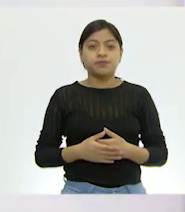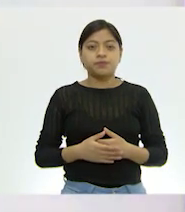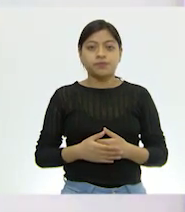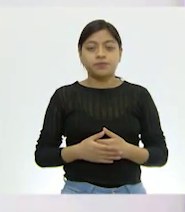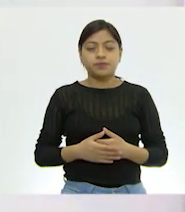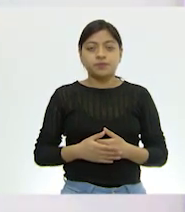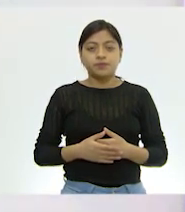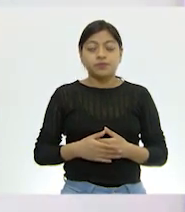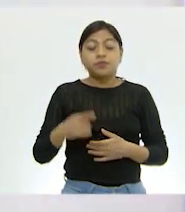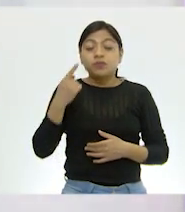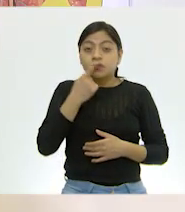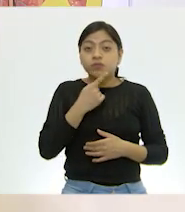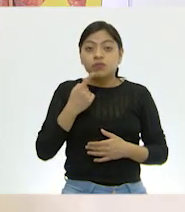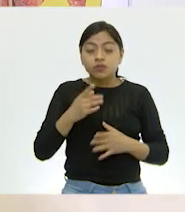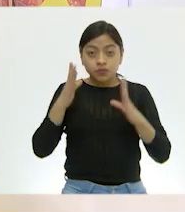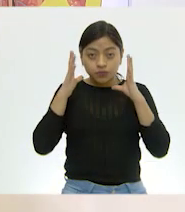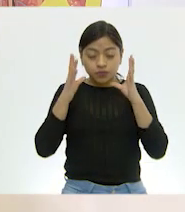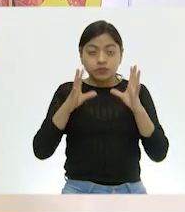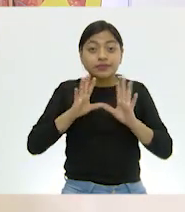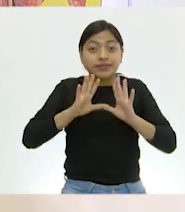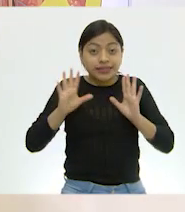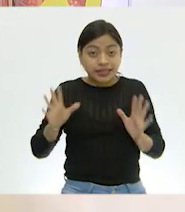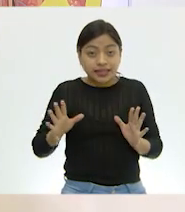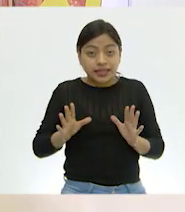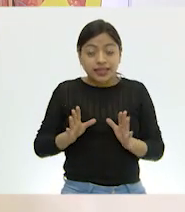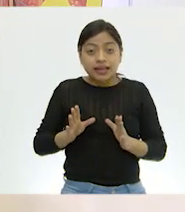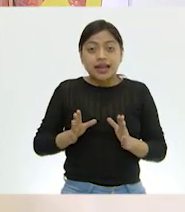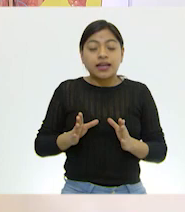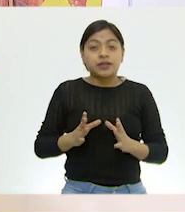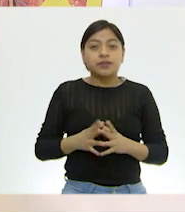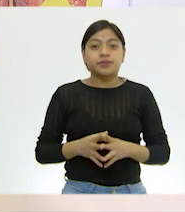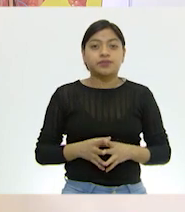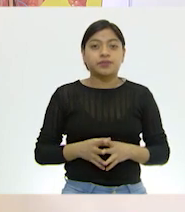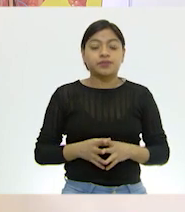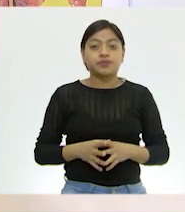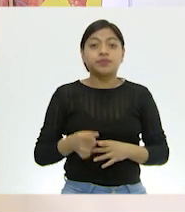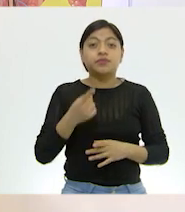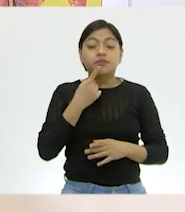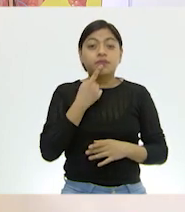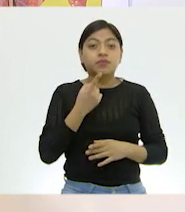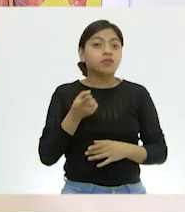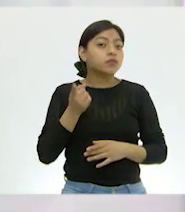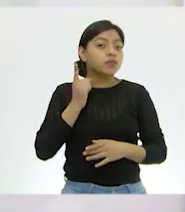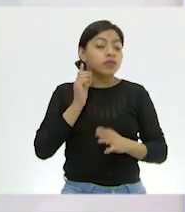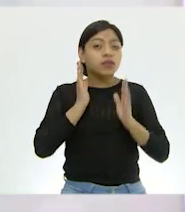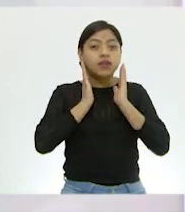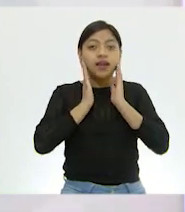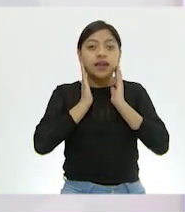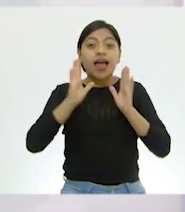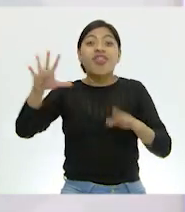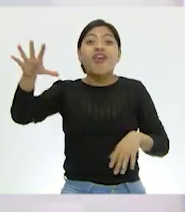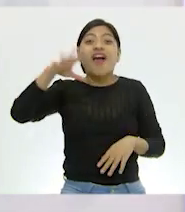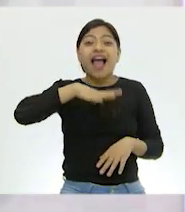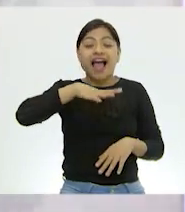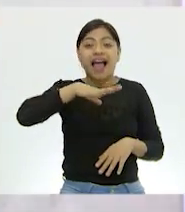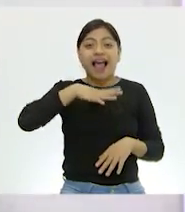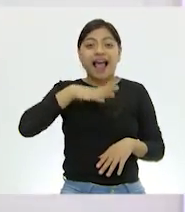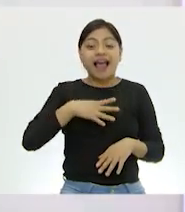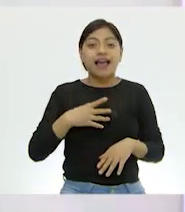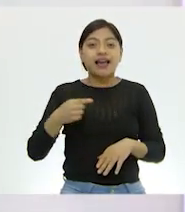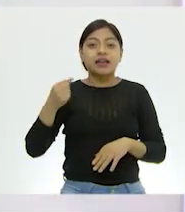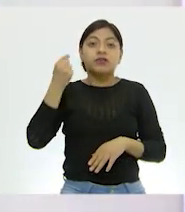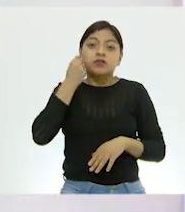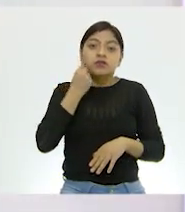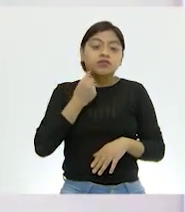y a un lado de su boca, digámoslo así, tenían unas pequeñas